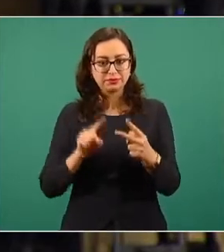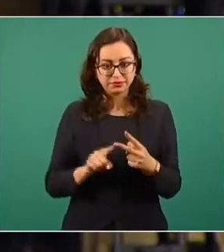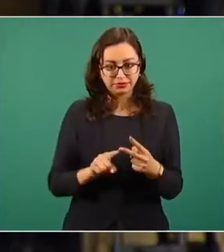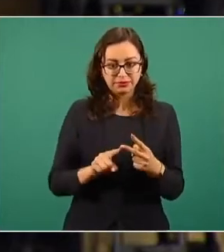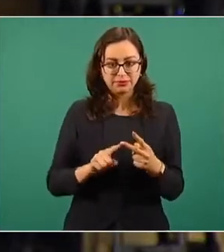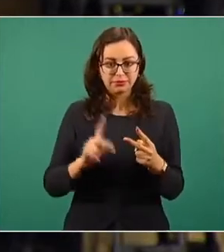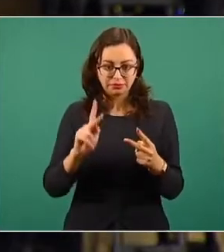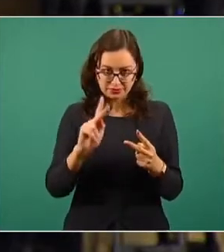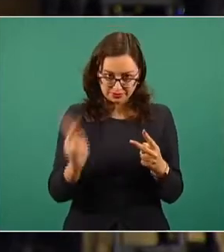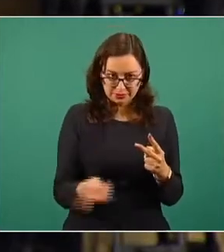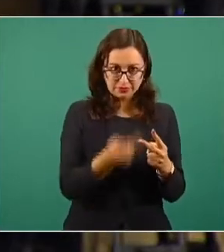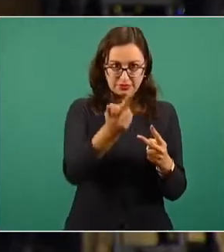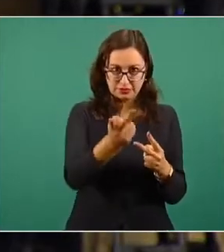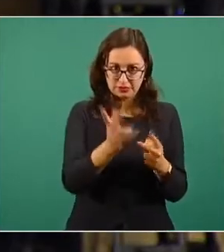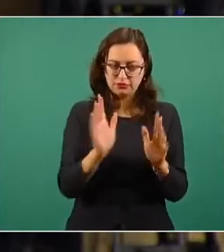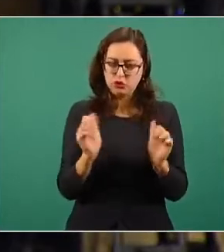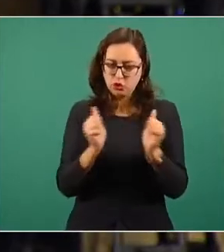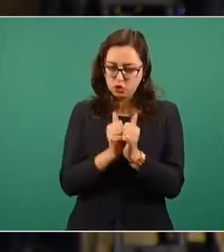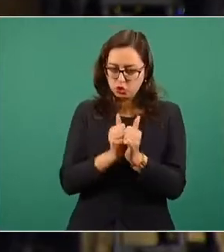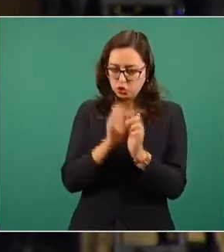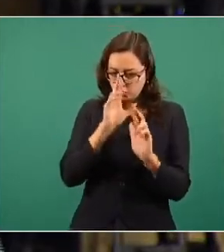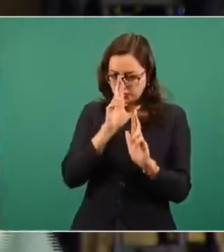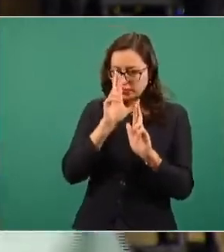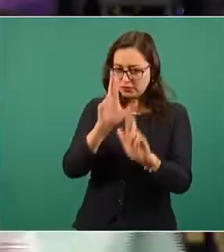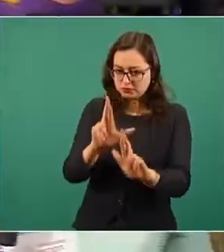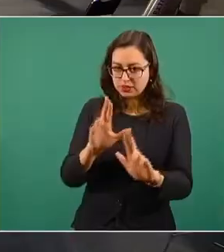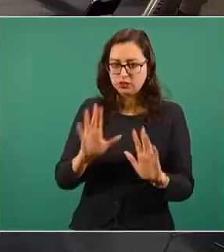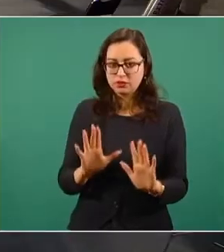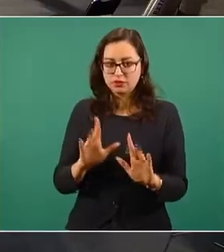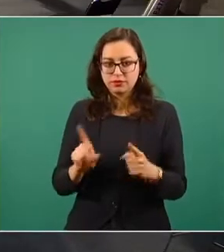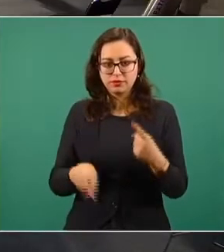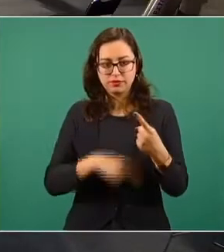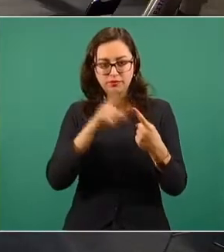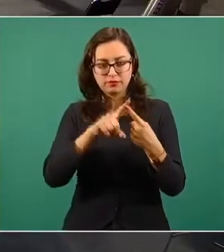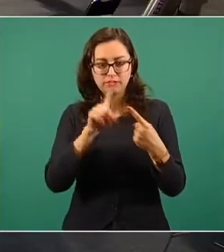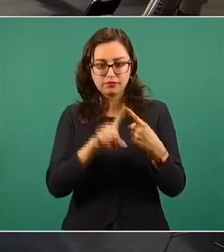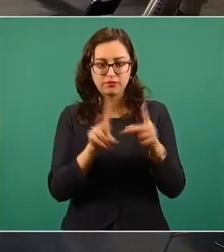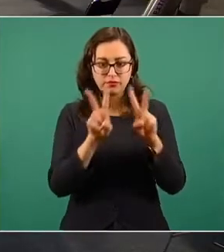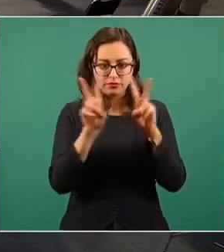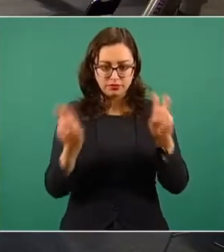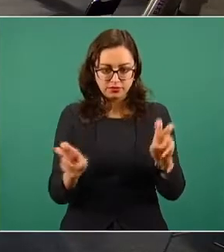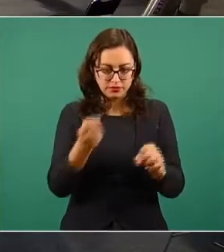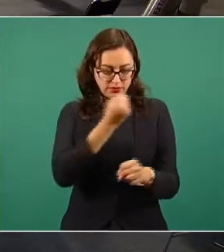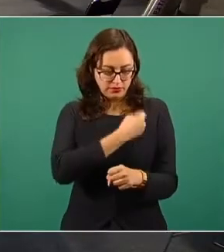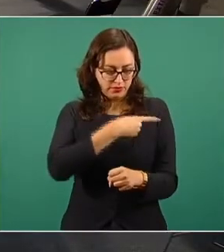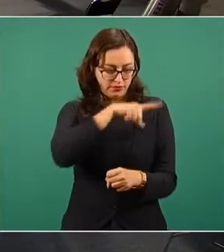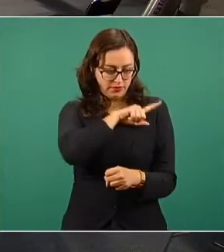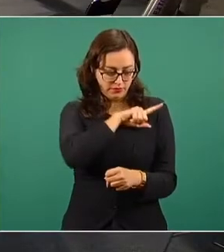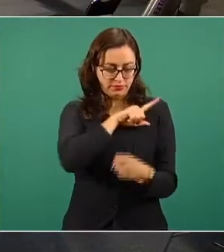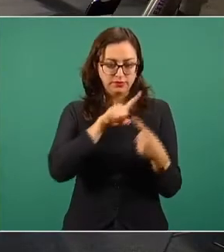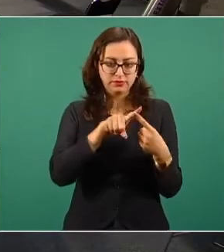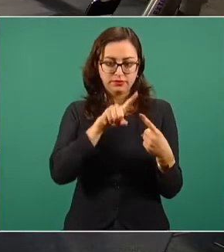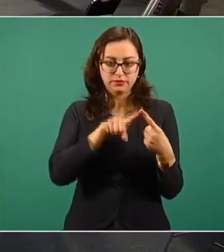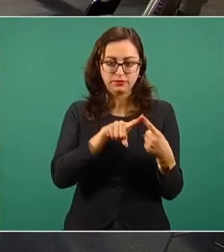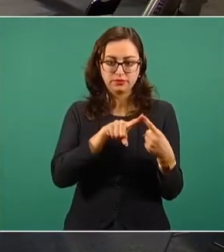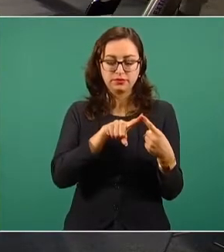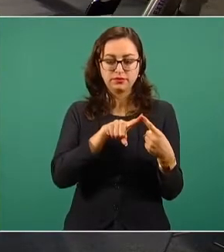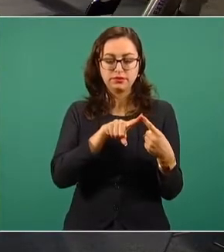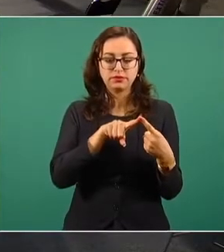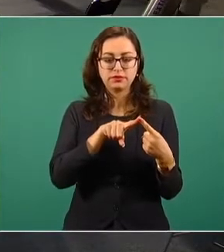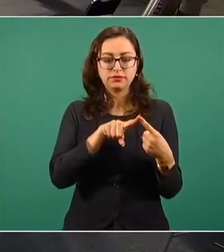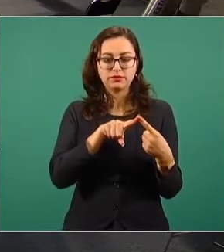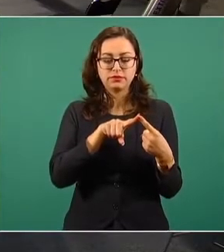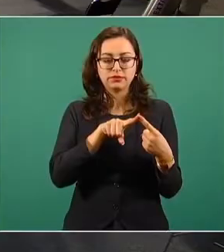los escuchan. Una de salud, donde los gobiernos